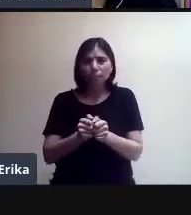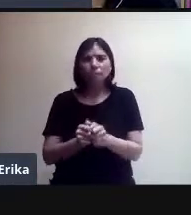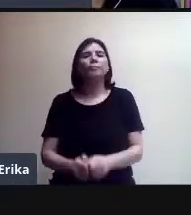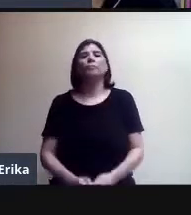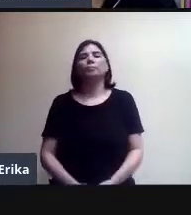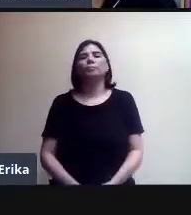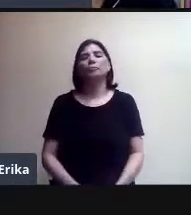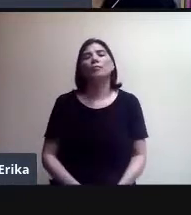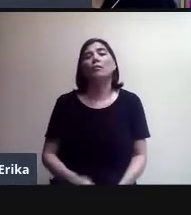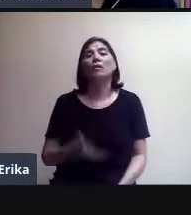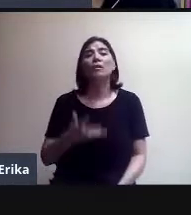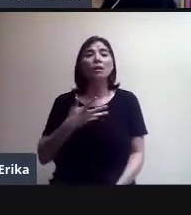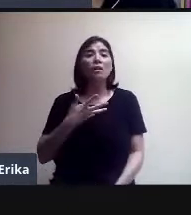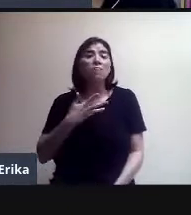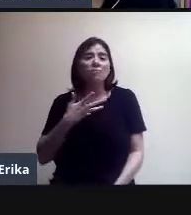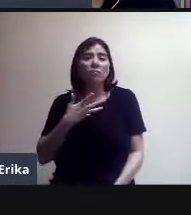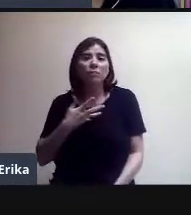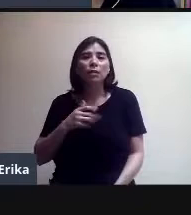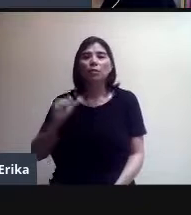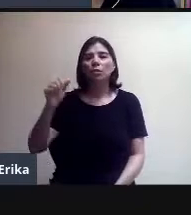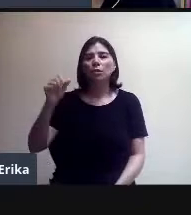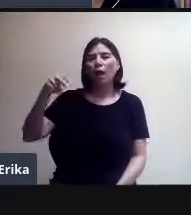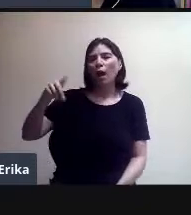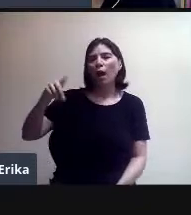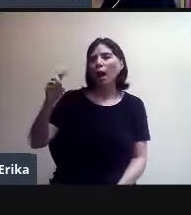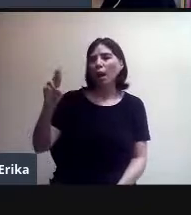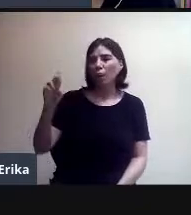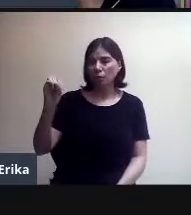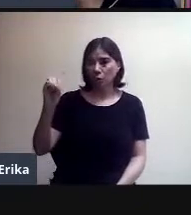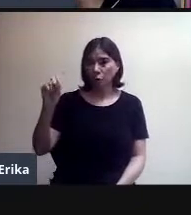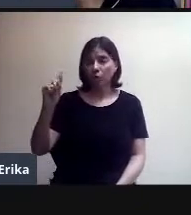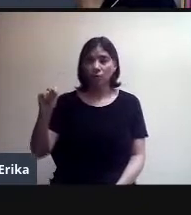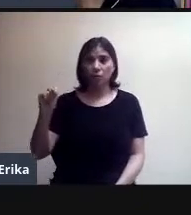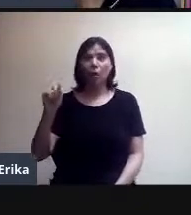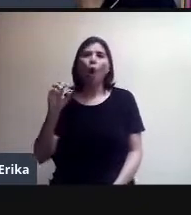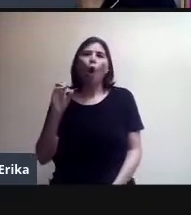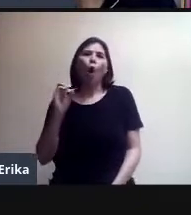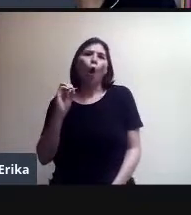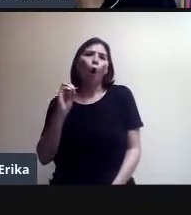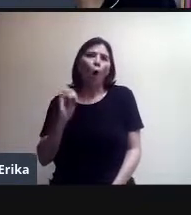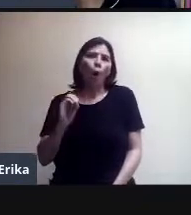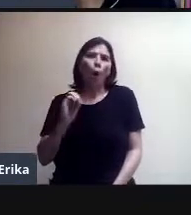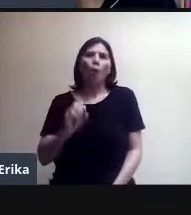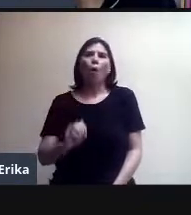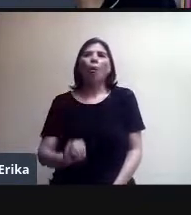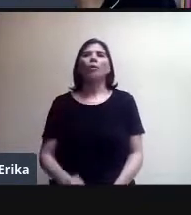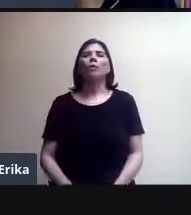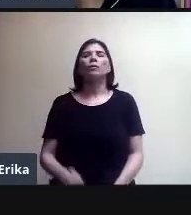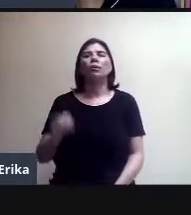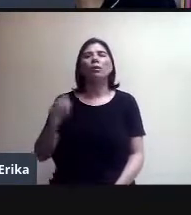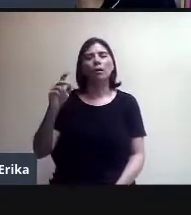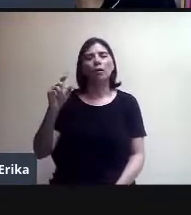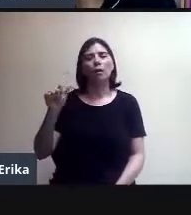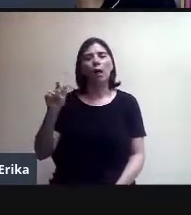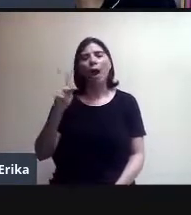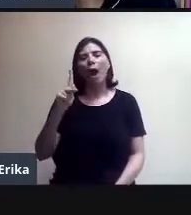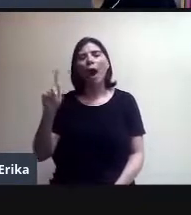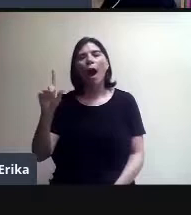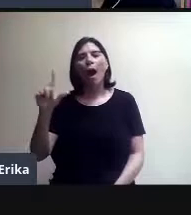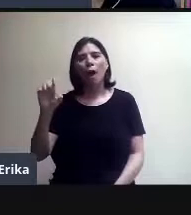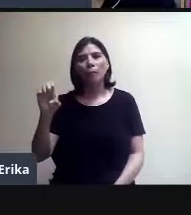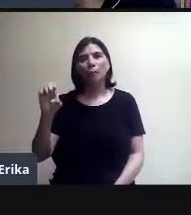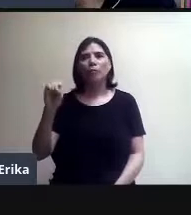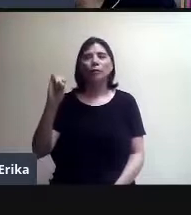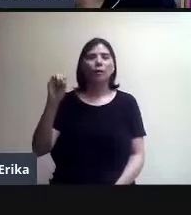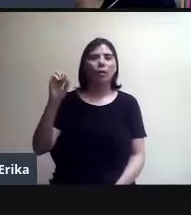operativo Android o iOS, podemos ingresar sin problema. Y existe una quinta